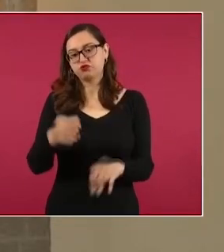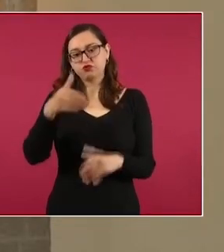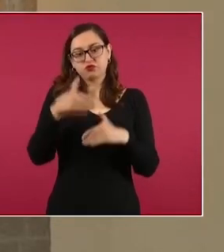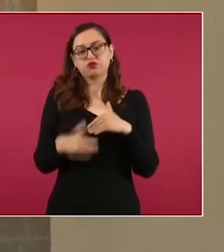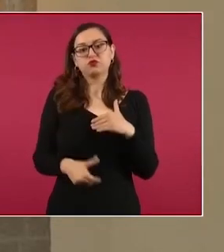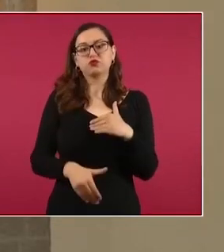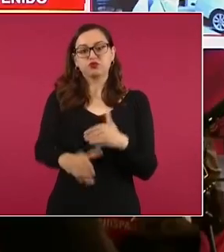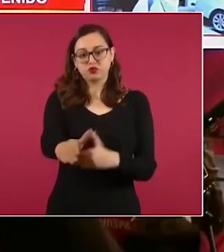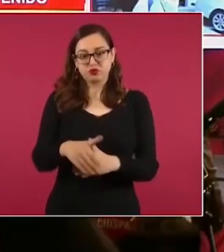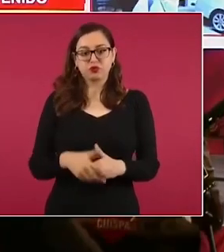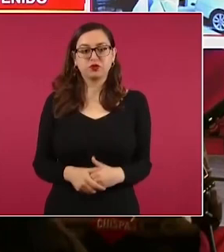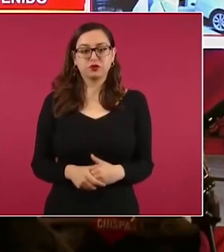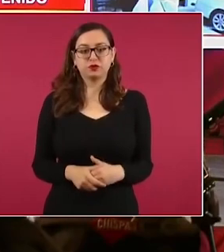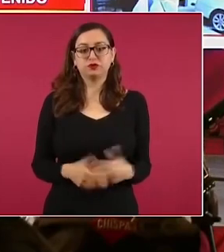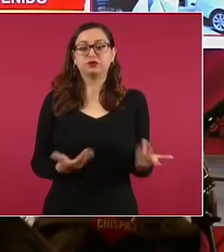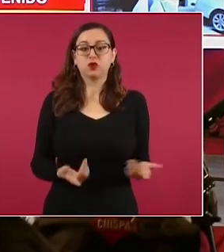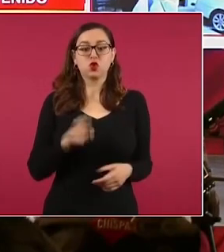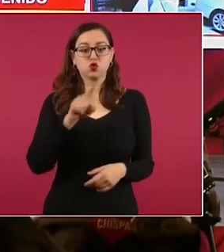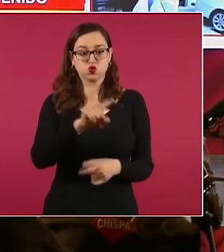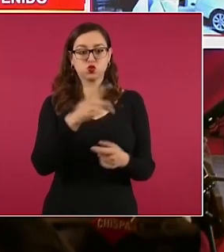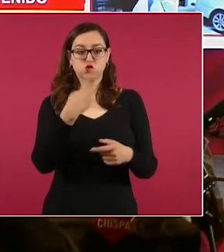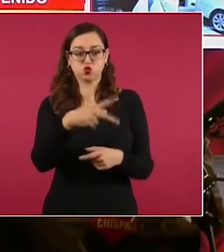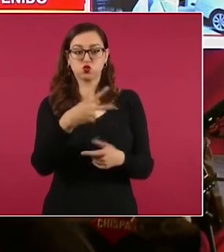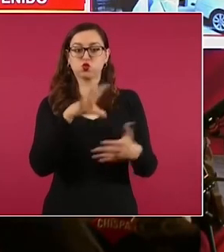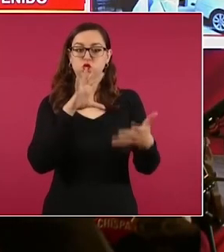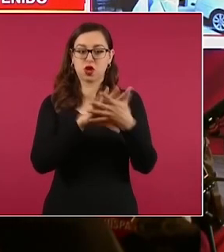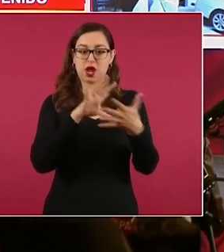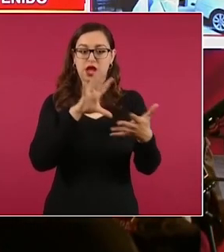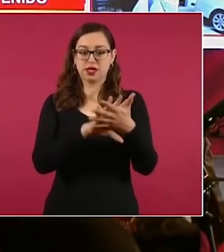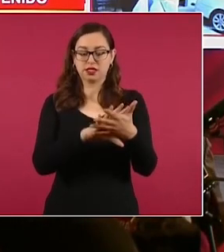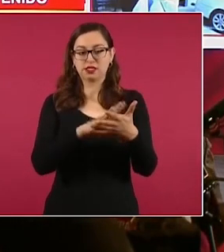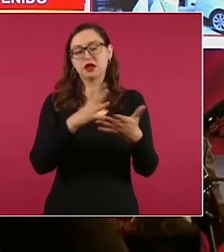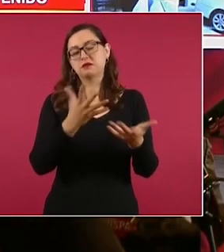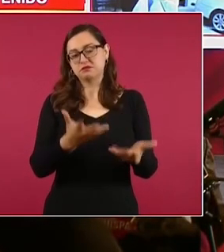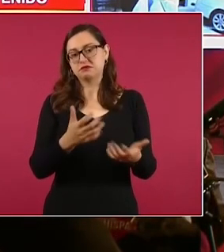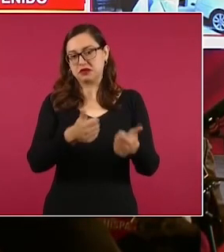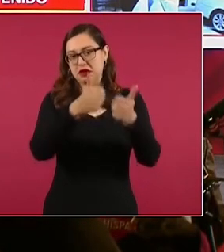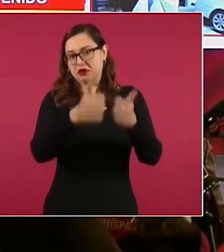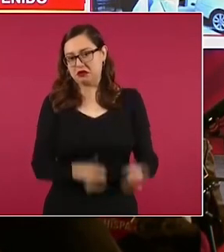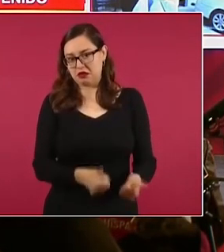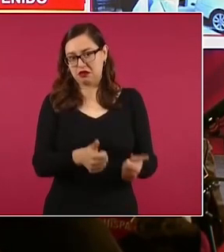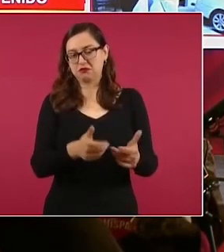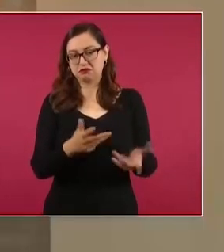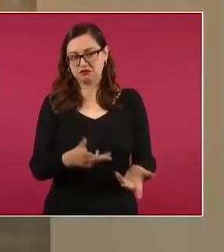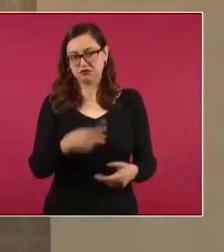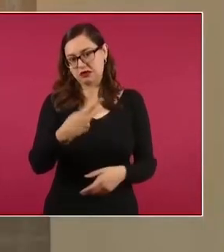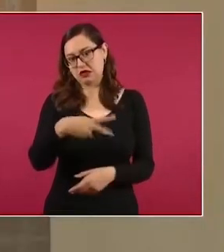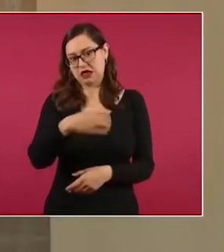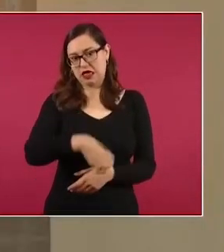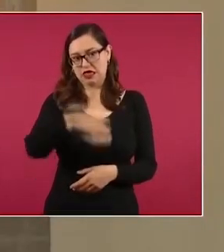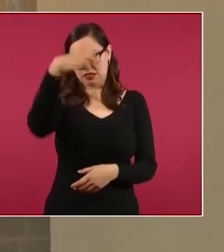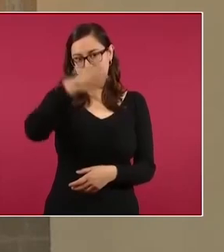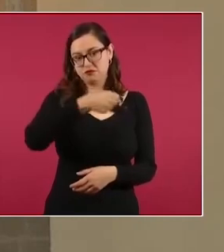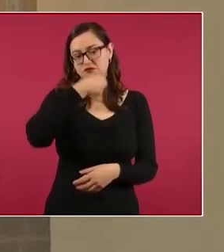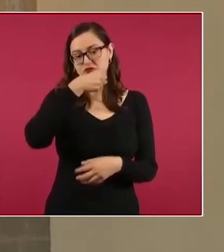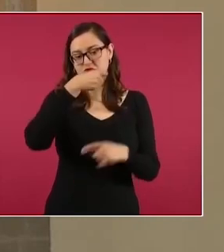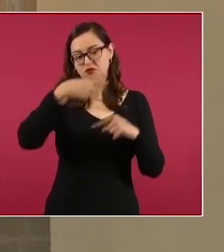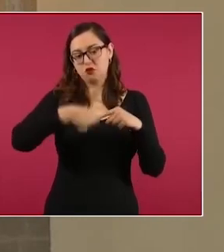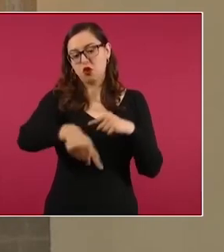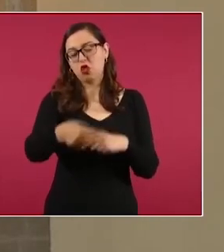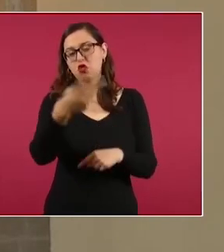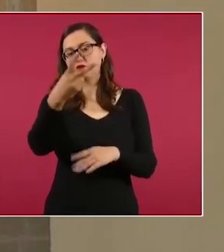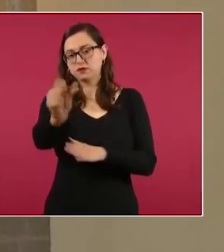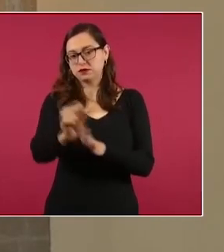en este caso en el domicilio del imputado por la edad y hay dos meses para el cierre de la investigación siguiente